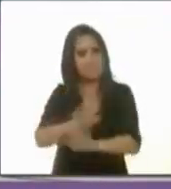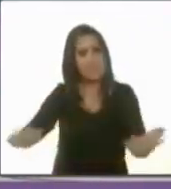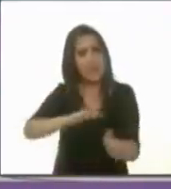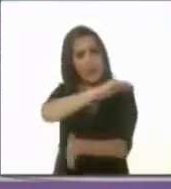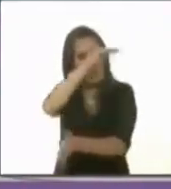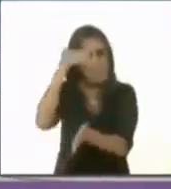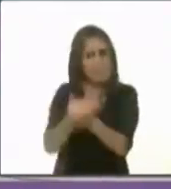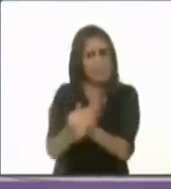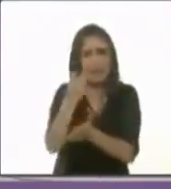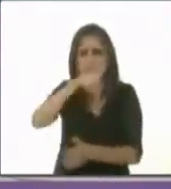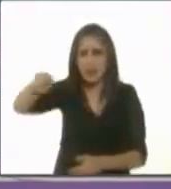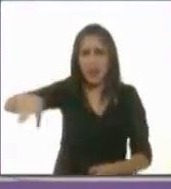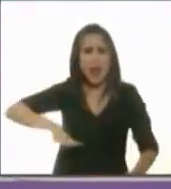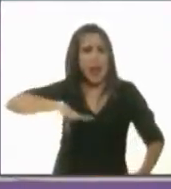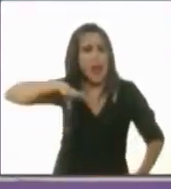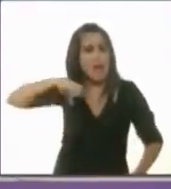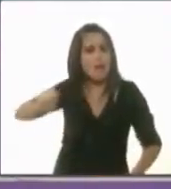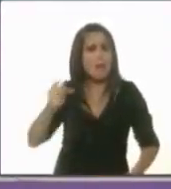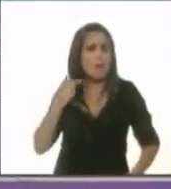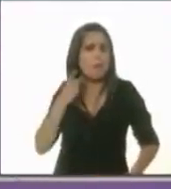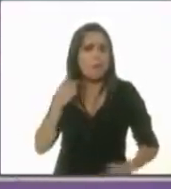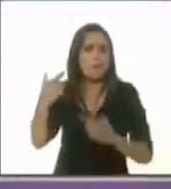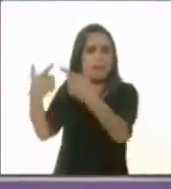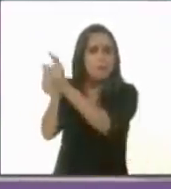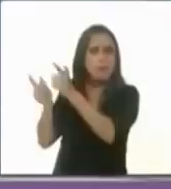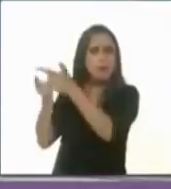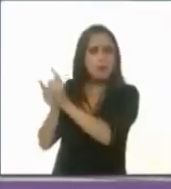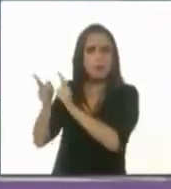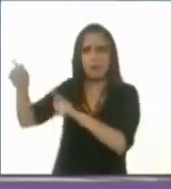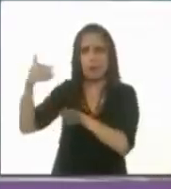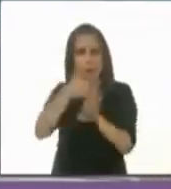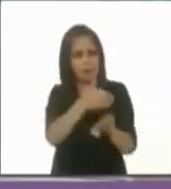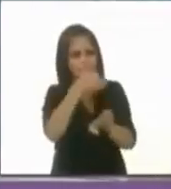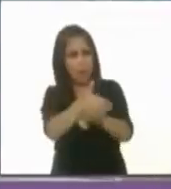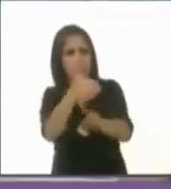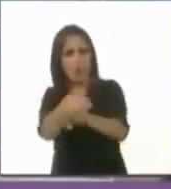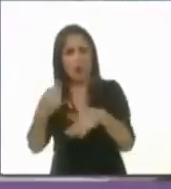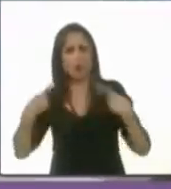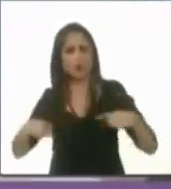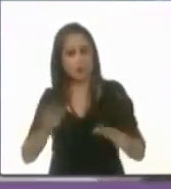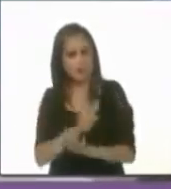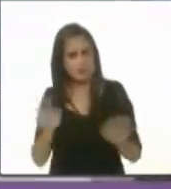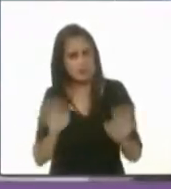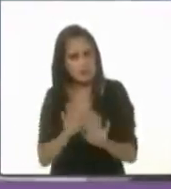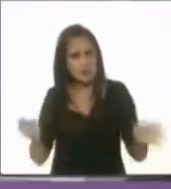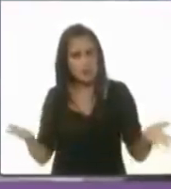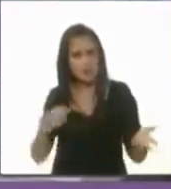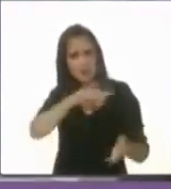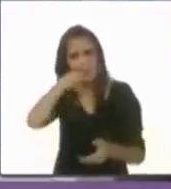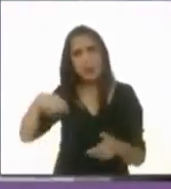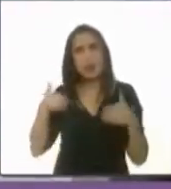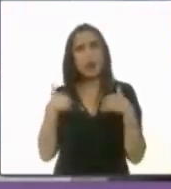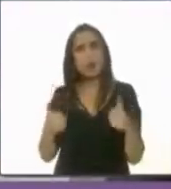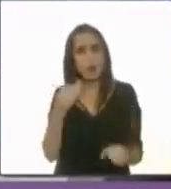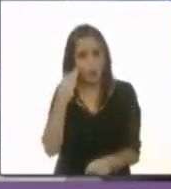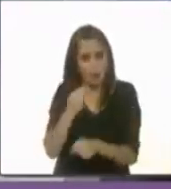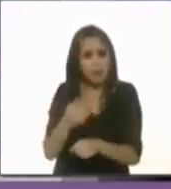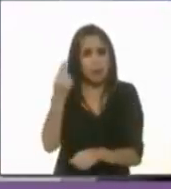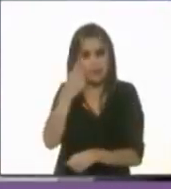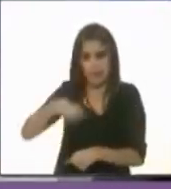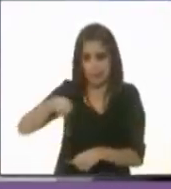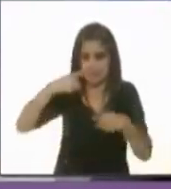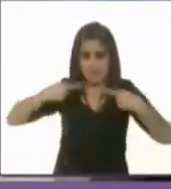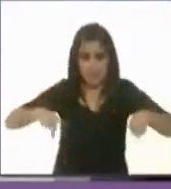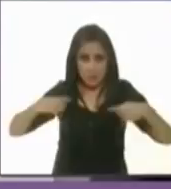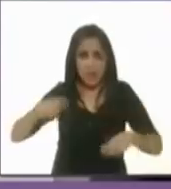a estos abusos que hacen los partidos políticos en contra de los ciudadanos. Comprendamos, es tiempo que los ciudadanos